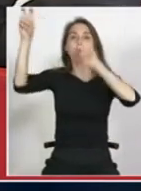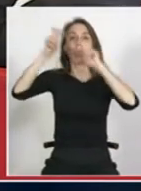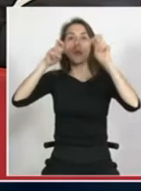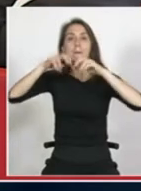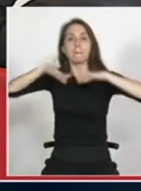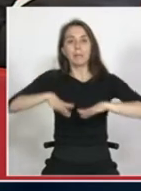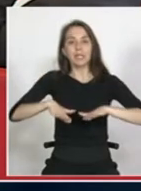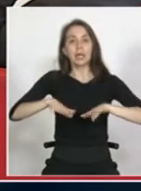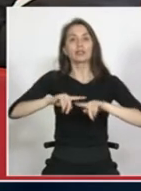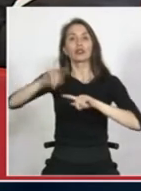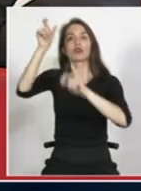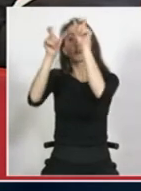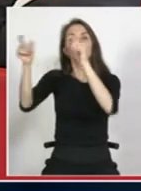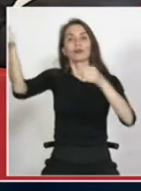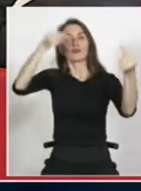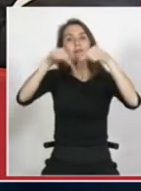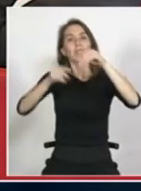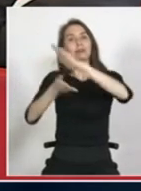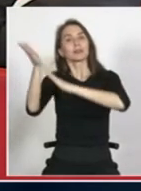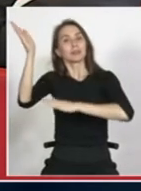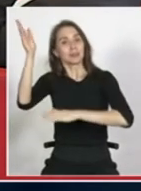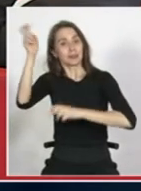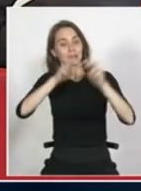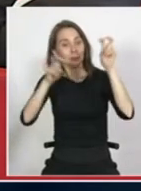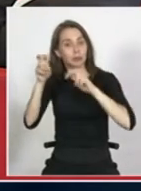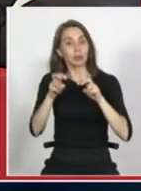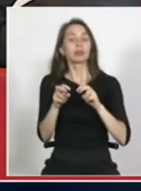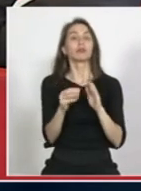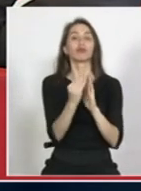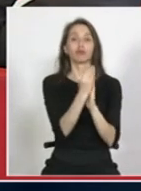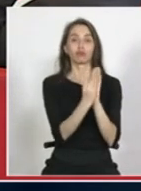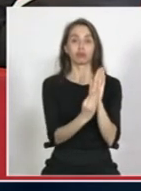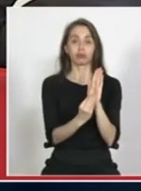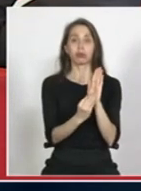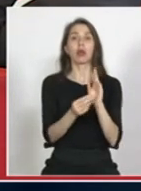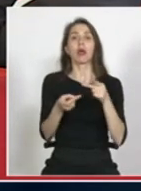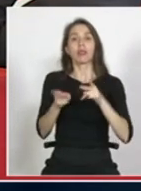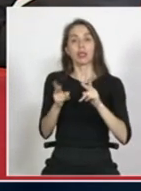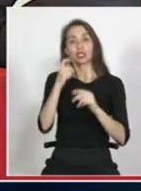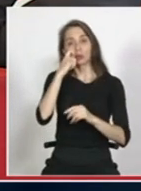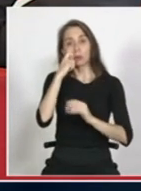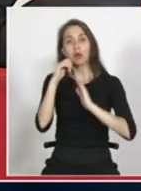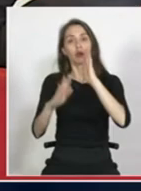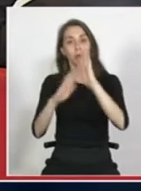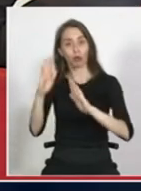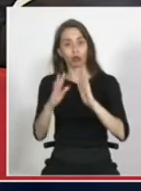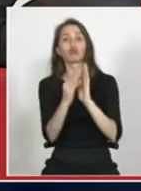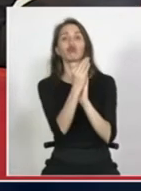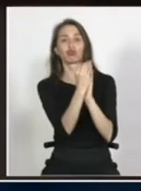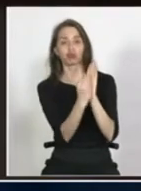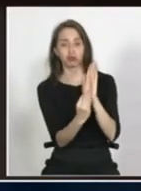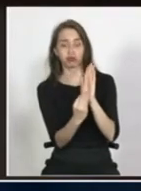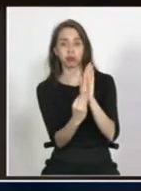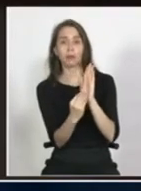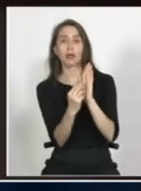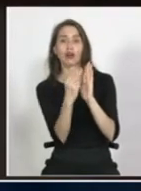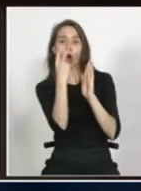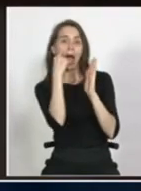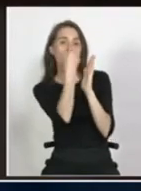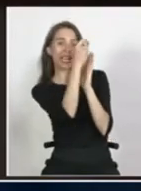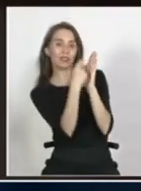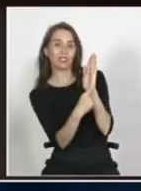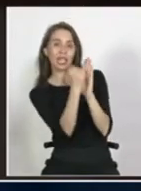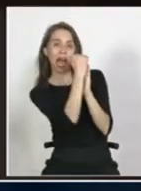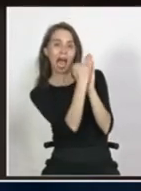mensaje establecido esta mirada de los derechos humanos la protección en fin pero en el articulado y ahí está la